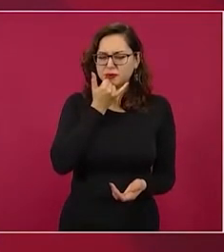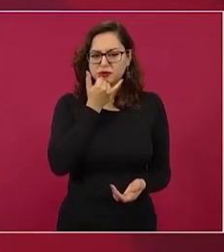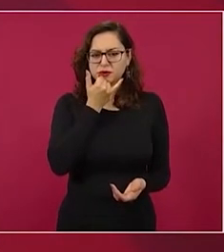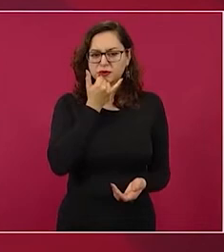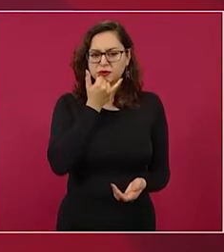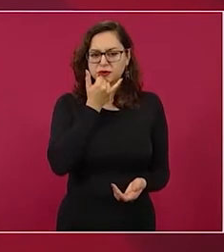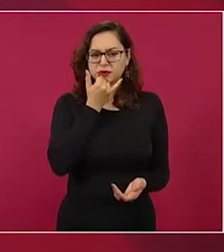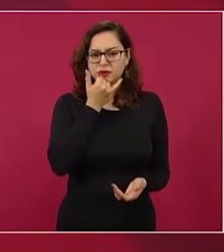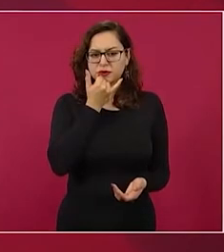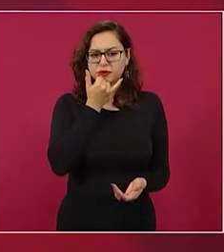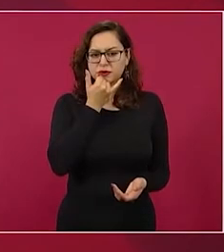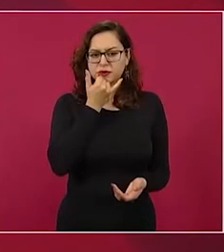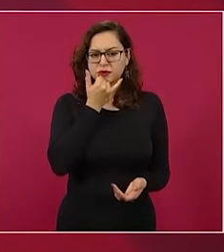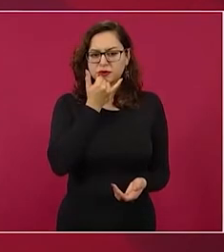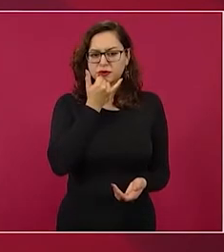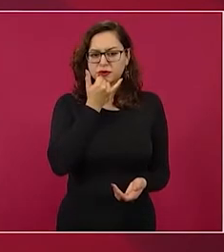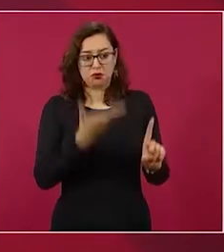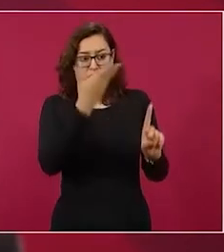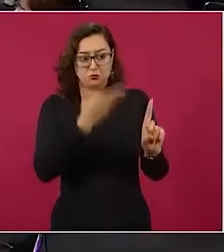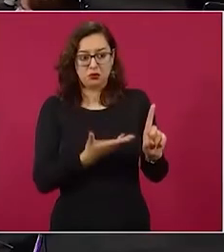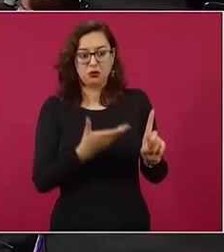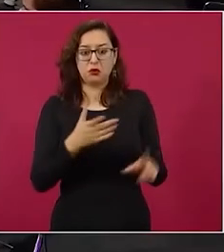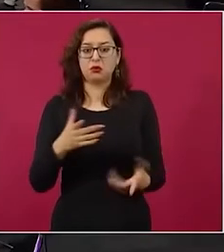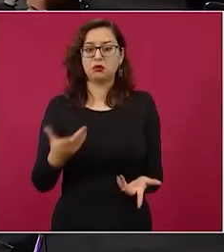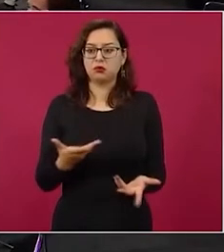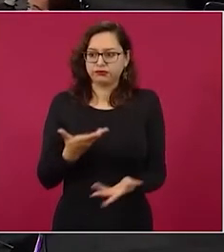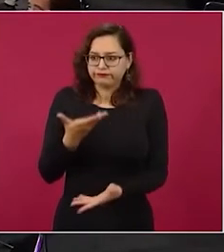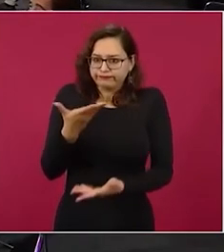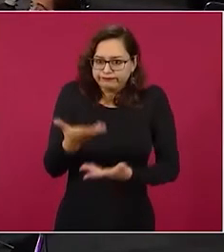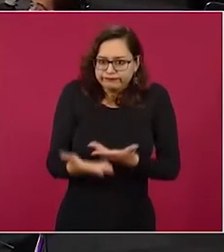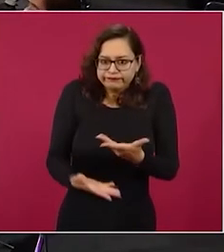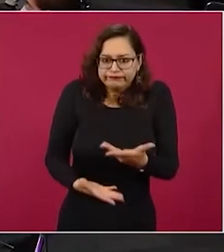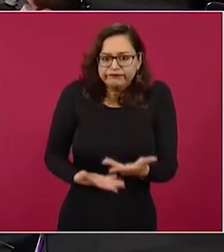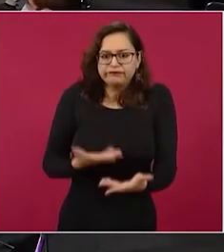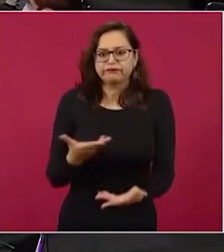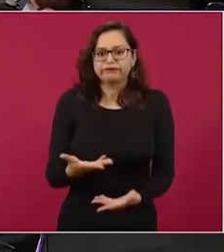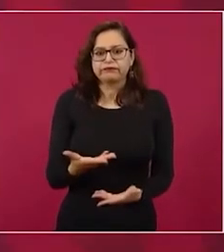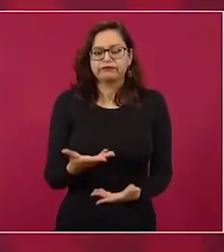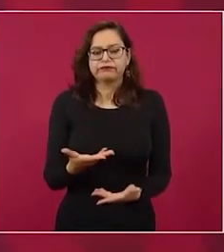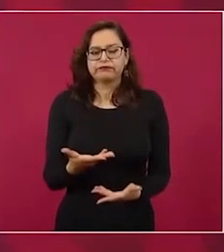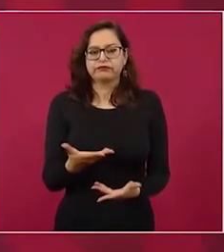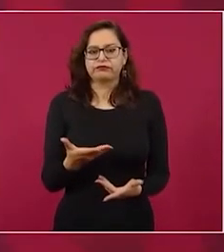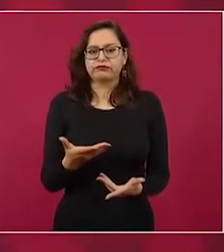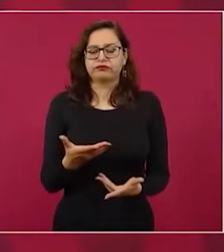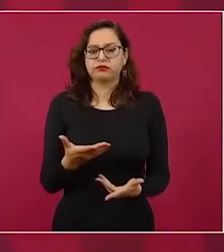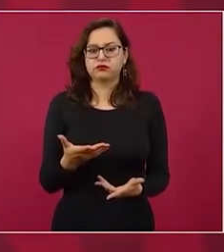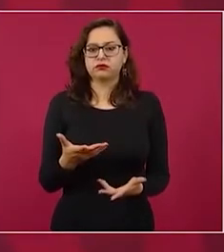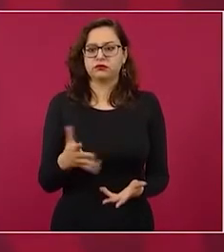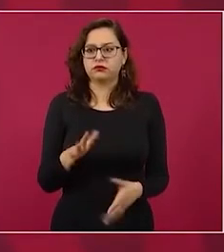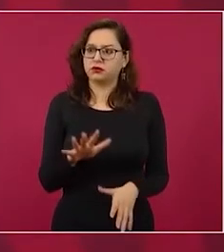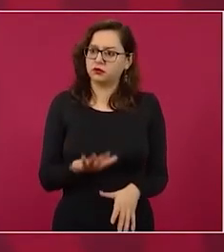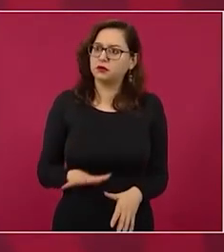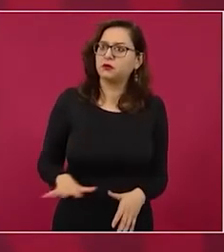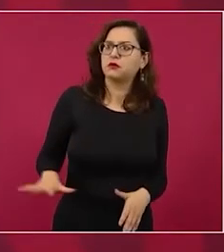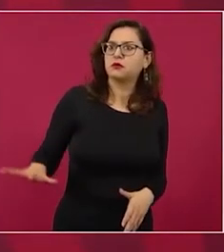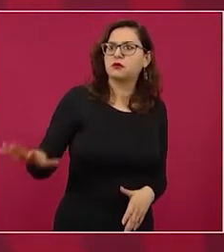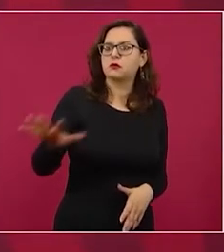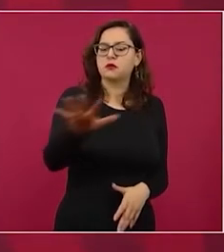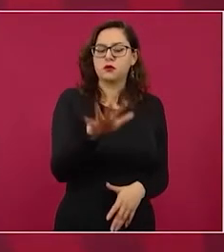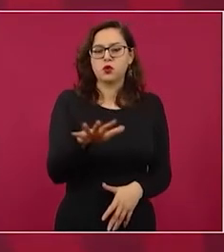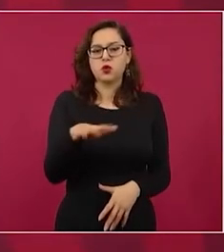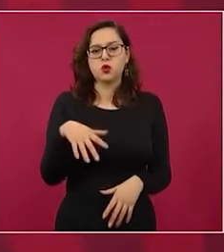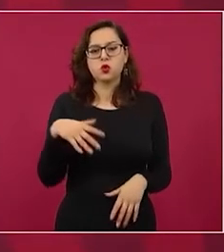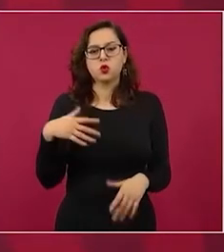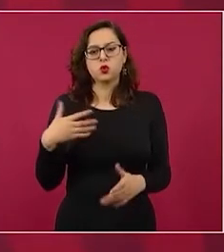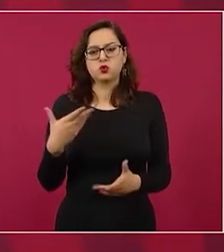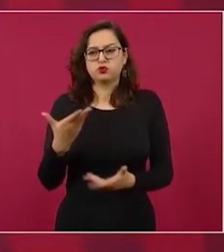prestados a la sociedad por el doctor Hugo López Gatel han sido